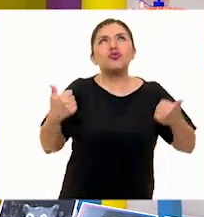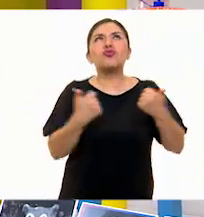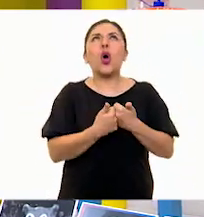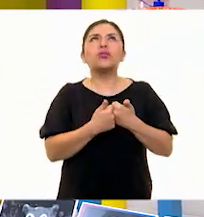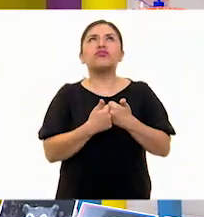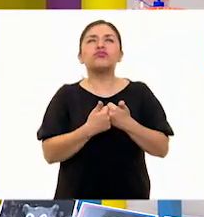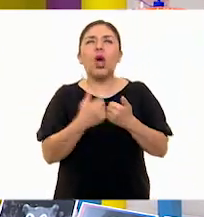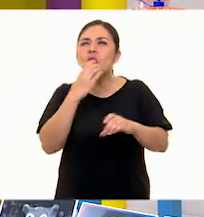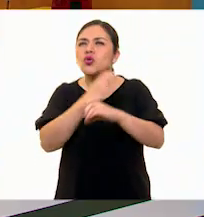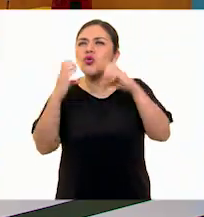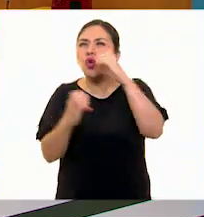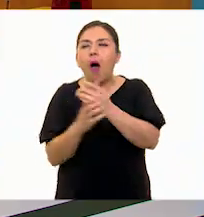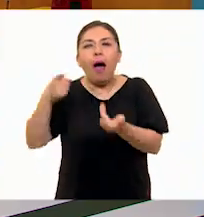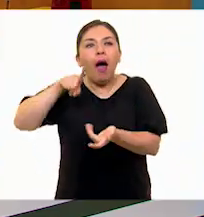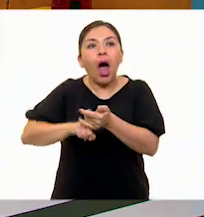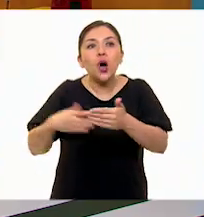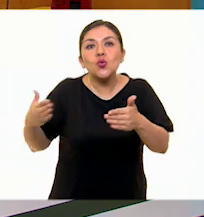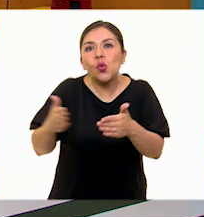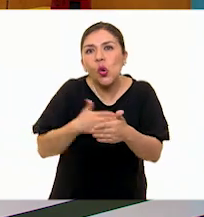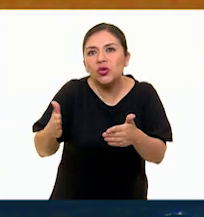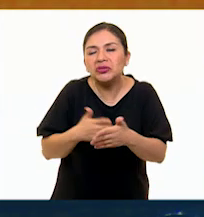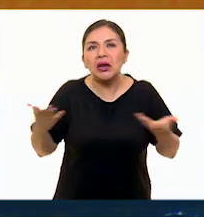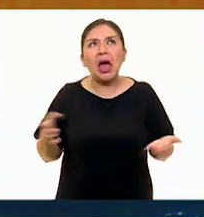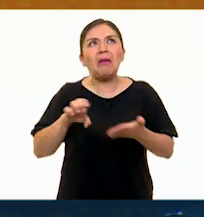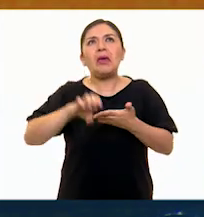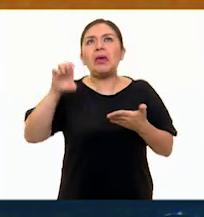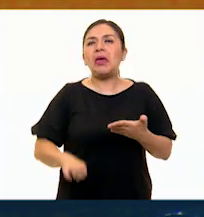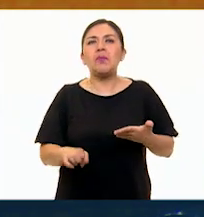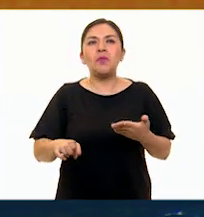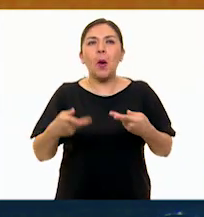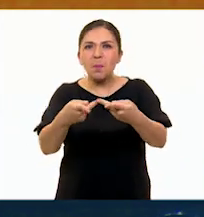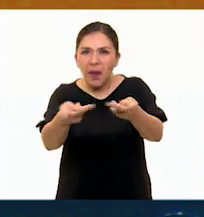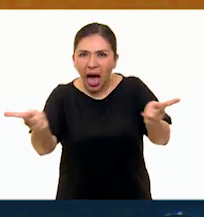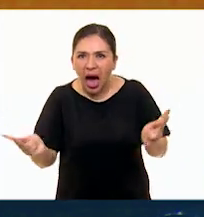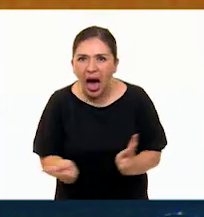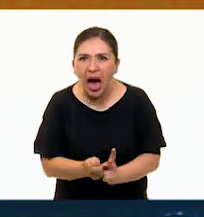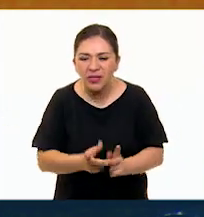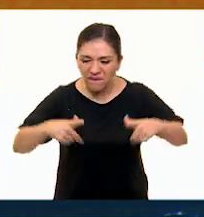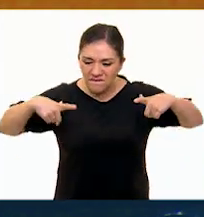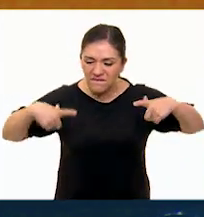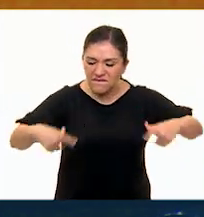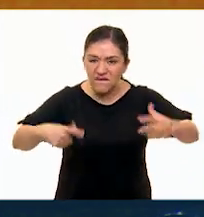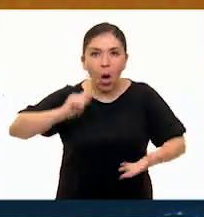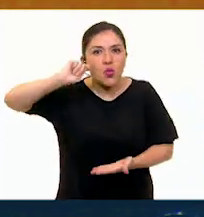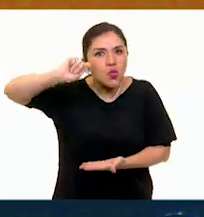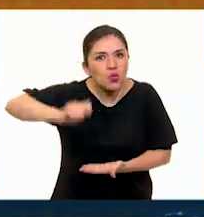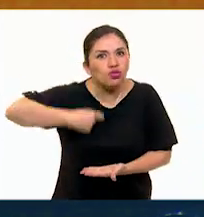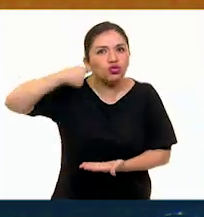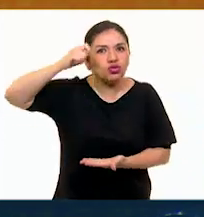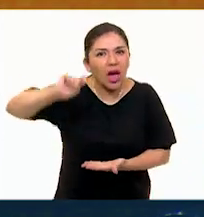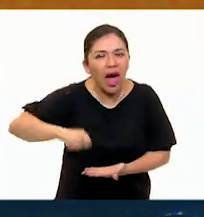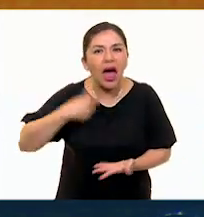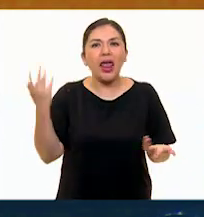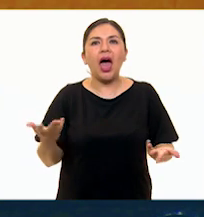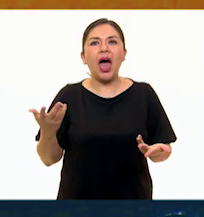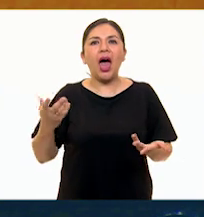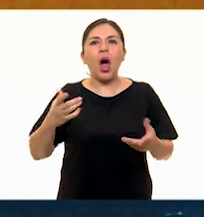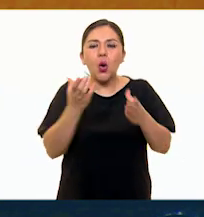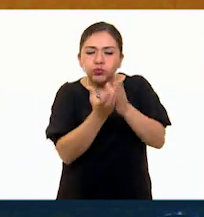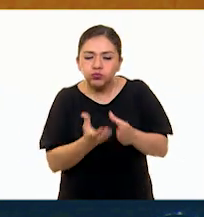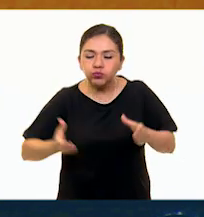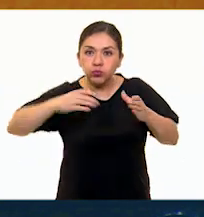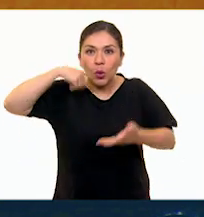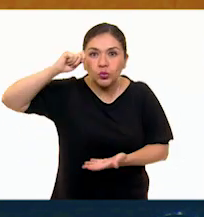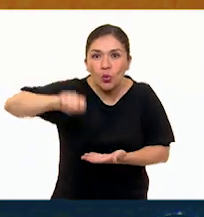muchas cosas de cocina, como, no sé, como platones y cucharas y cucharones